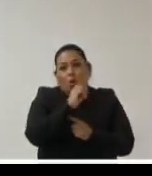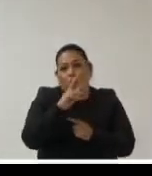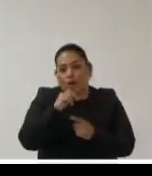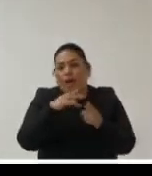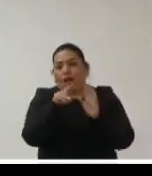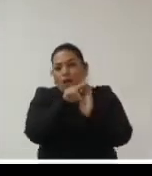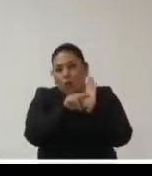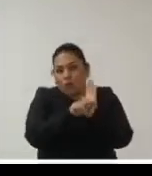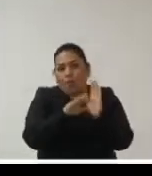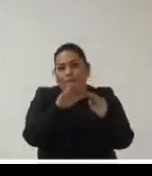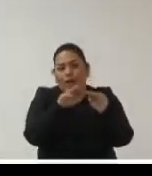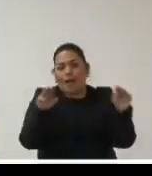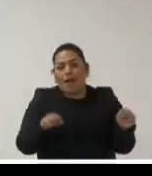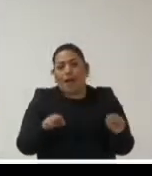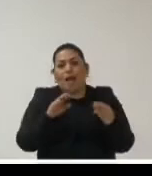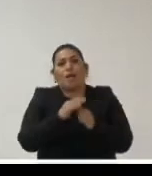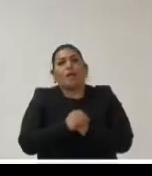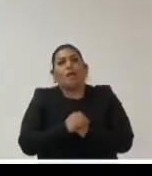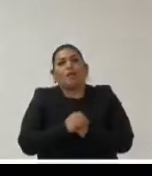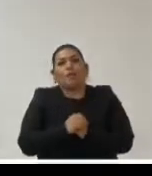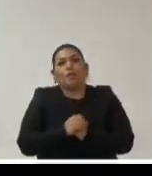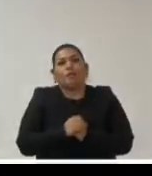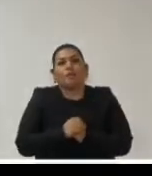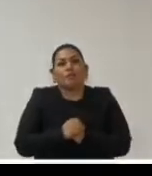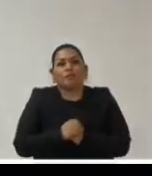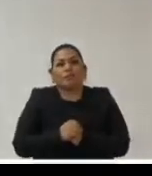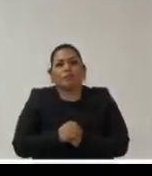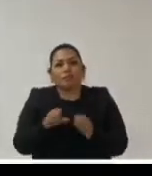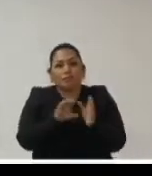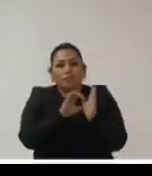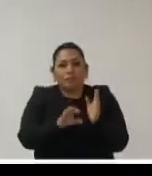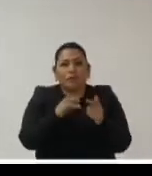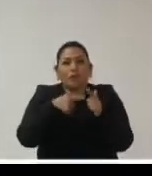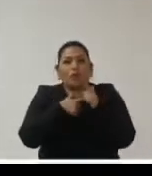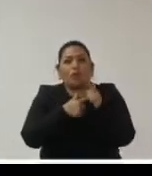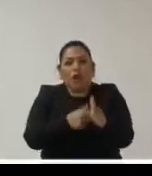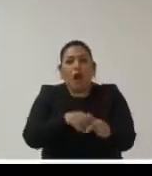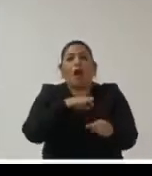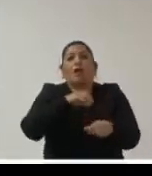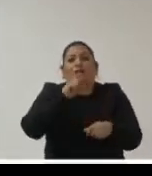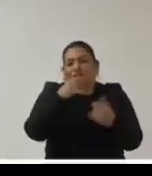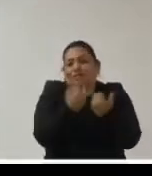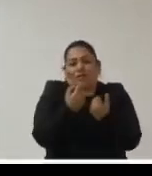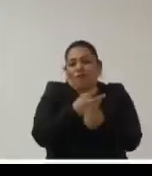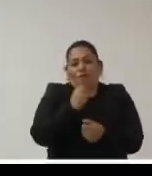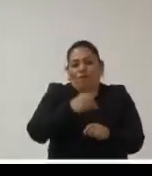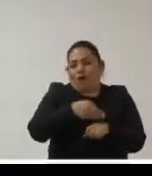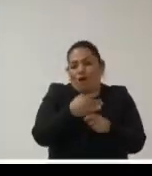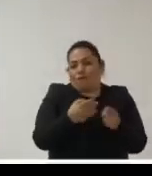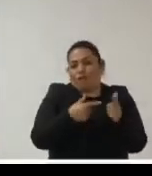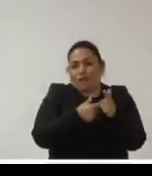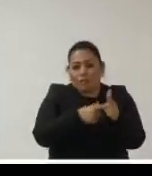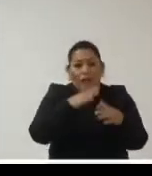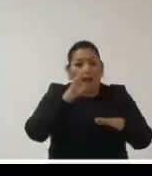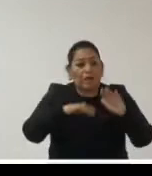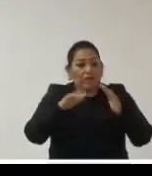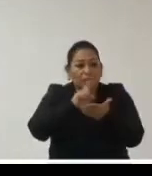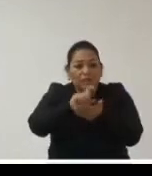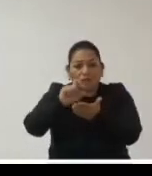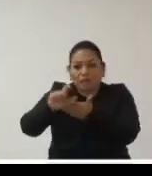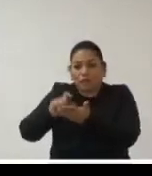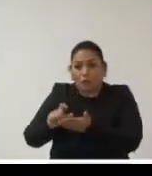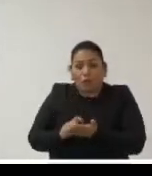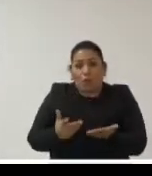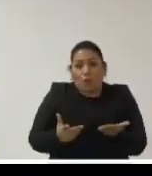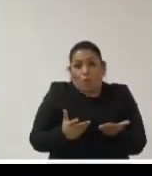normativa del marco normativo del lobby y ver por ejemplo efectivamente cuántas farmacéuticas o cuántas empresas relacionadas al rubro de la salud en